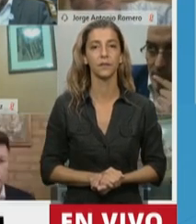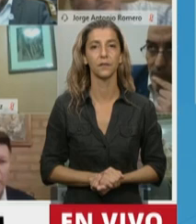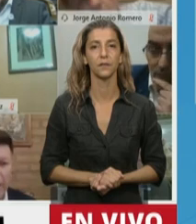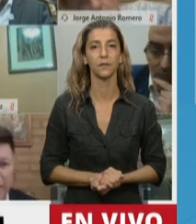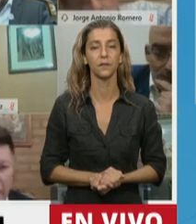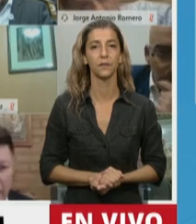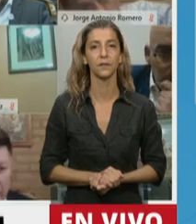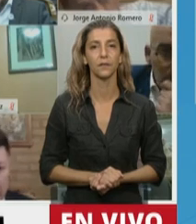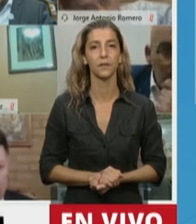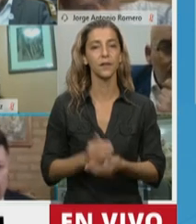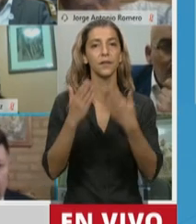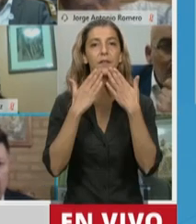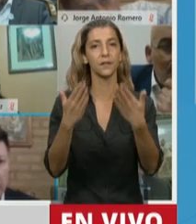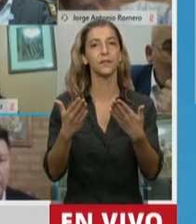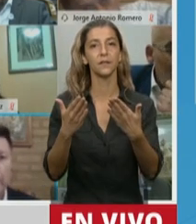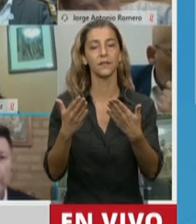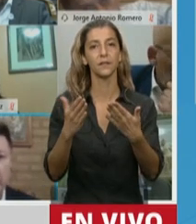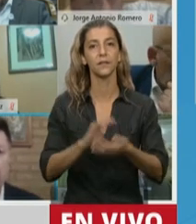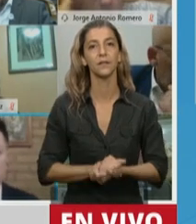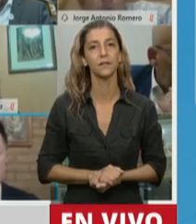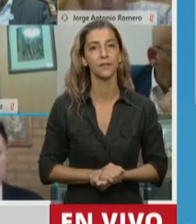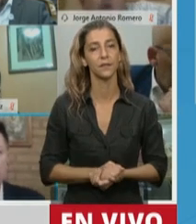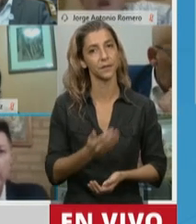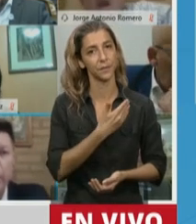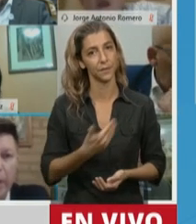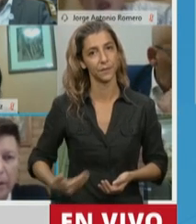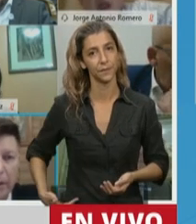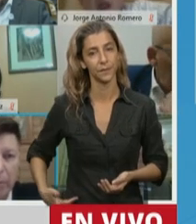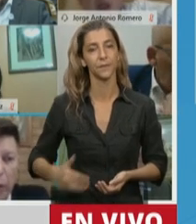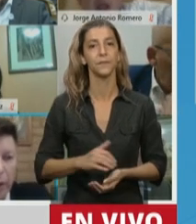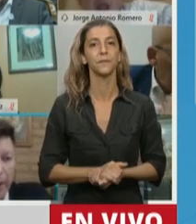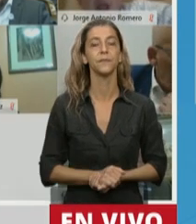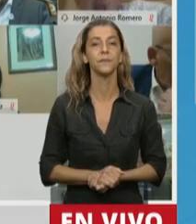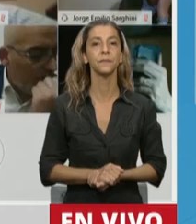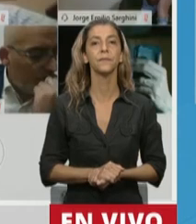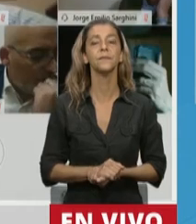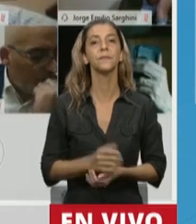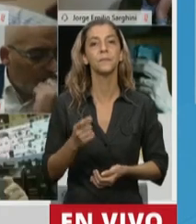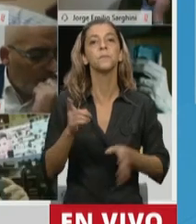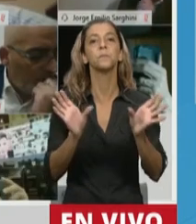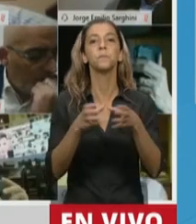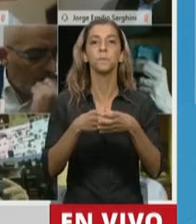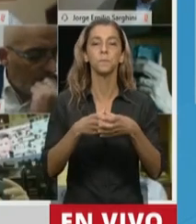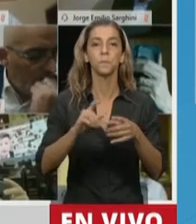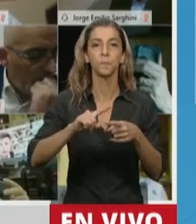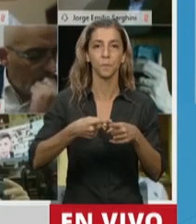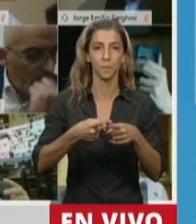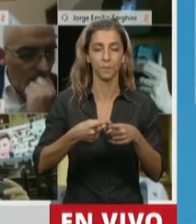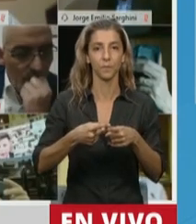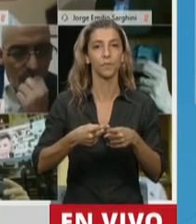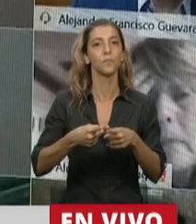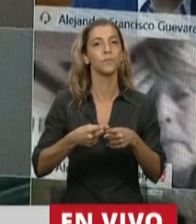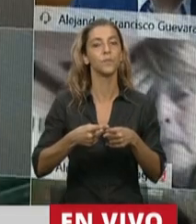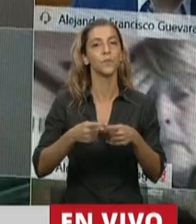Muchas gracias, señor presidente. Queremos desde el interbloque de Juntos por el